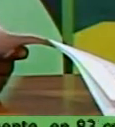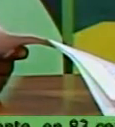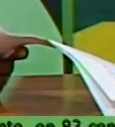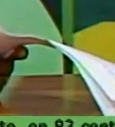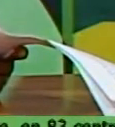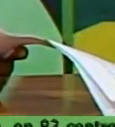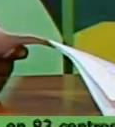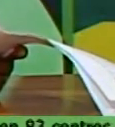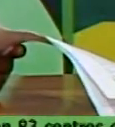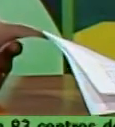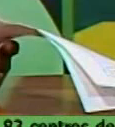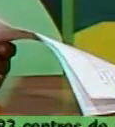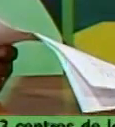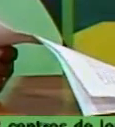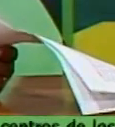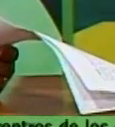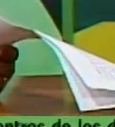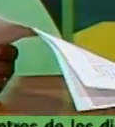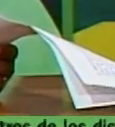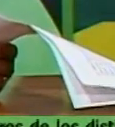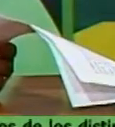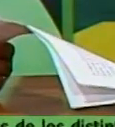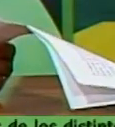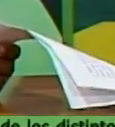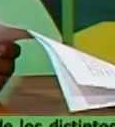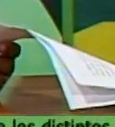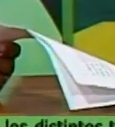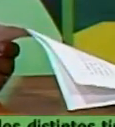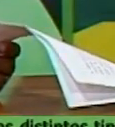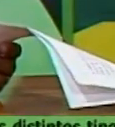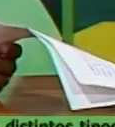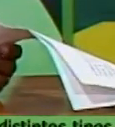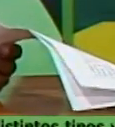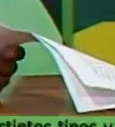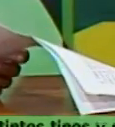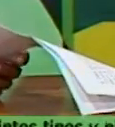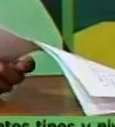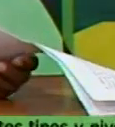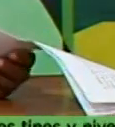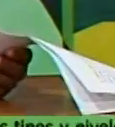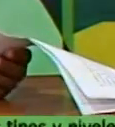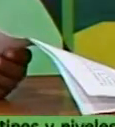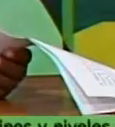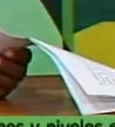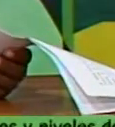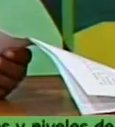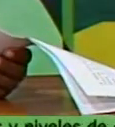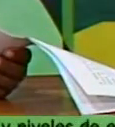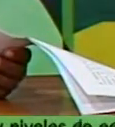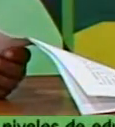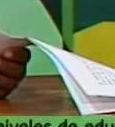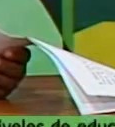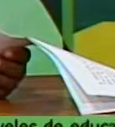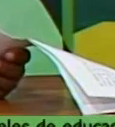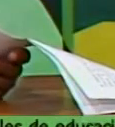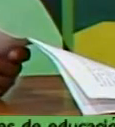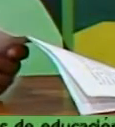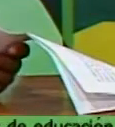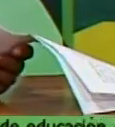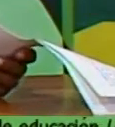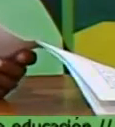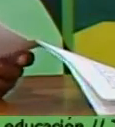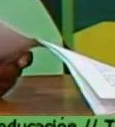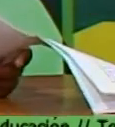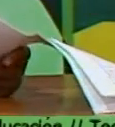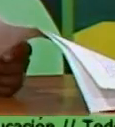productos que rigen el el el autoabastecimiento nosotros por cada mil habitantes el ejemplo más